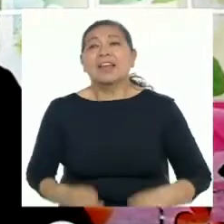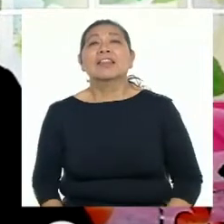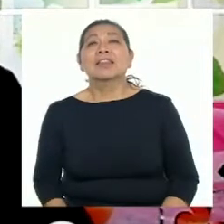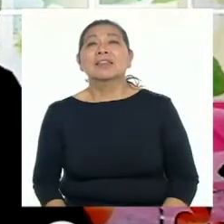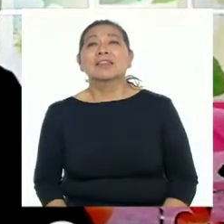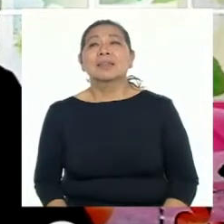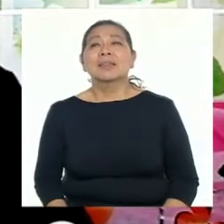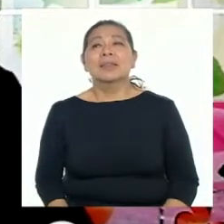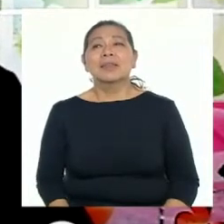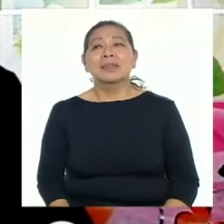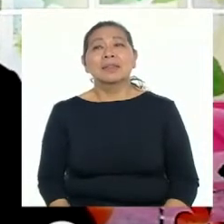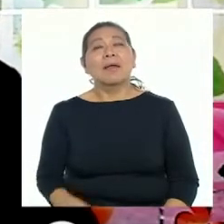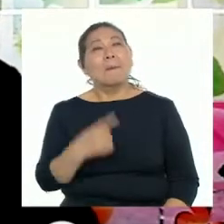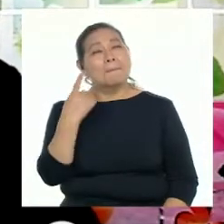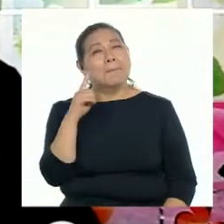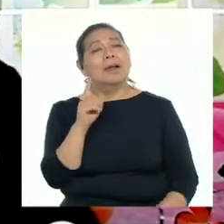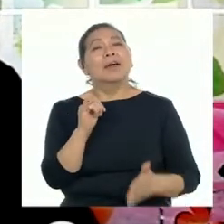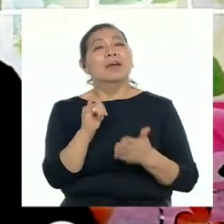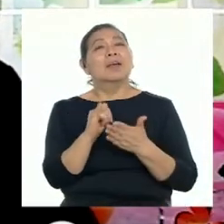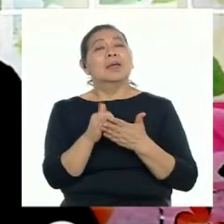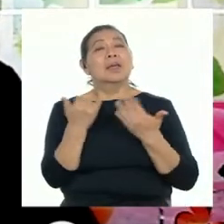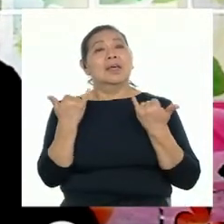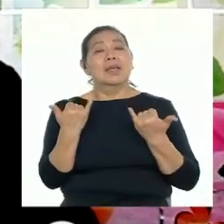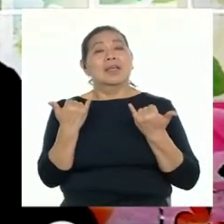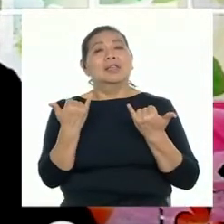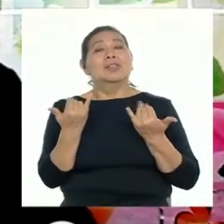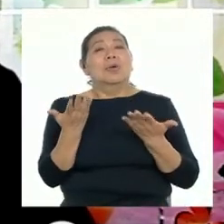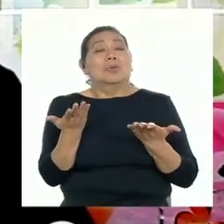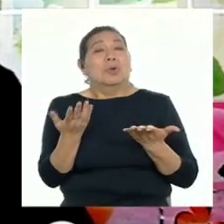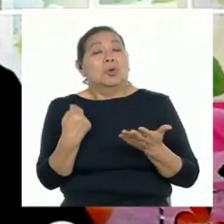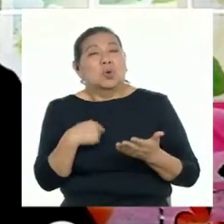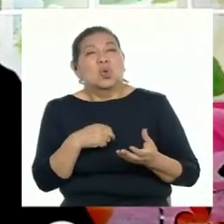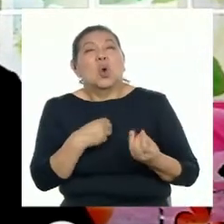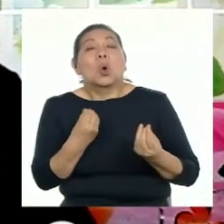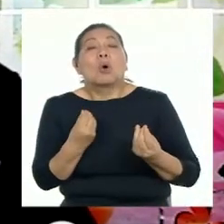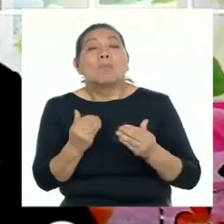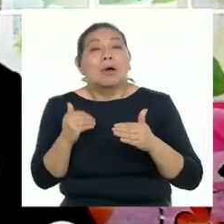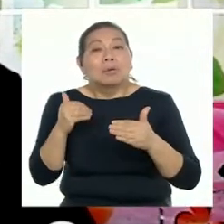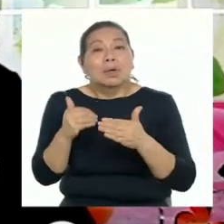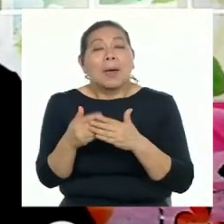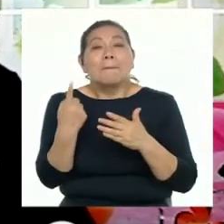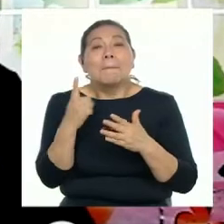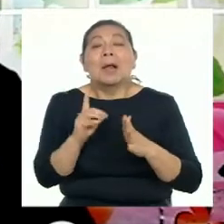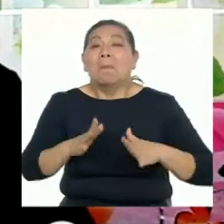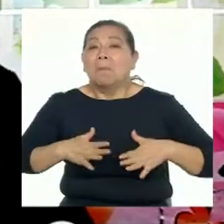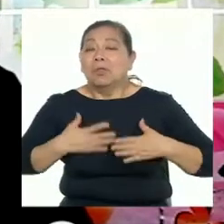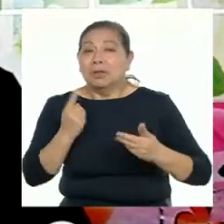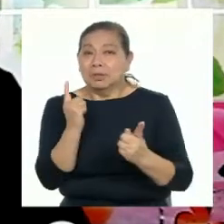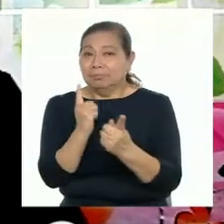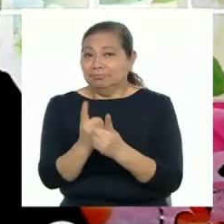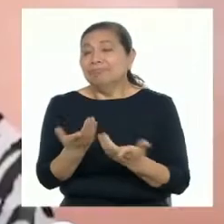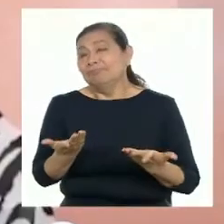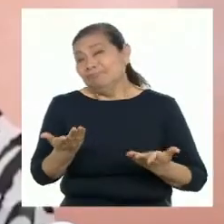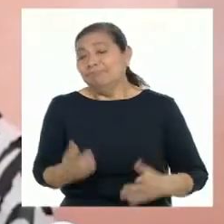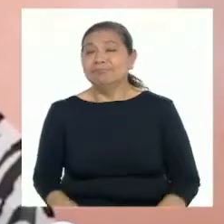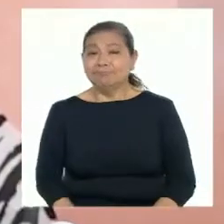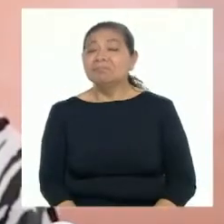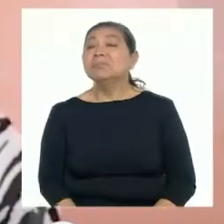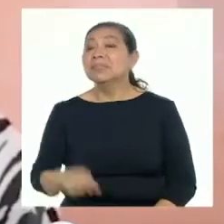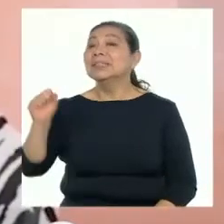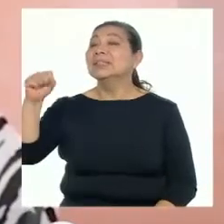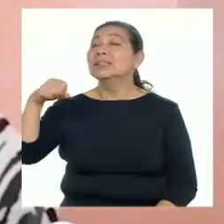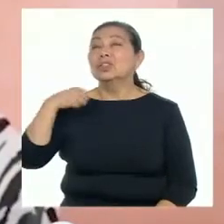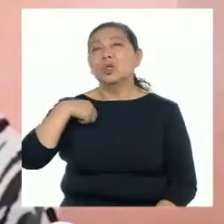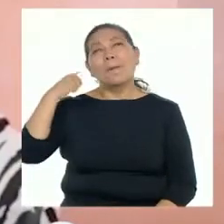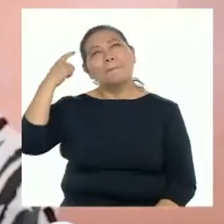bachos, por así decirlo, y tenemos que nosotros saber cómo sobreponernos a estos para poder llegar a nuestra meta. Sí,